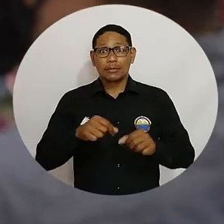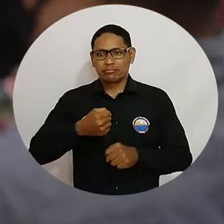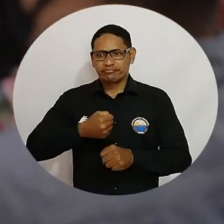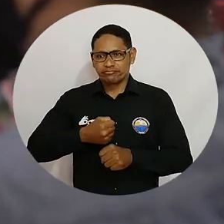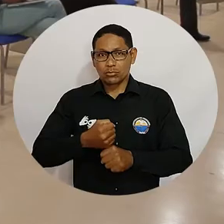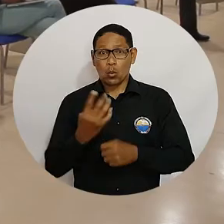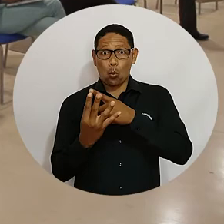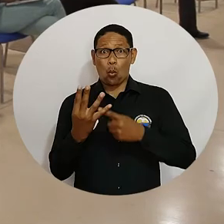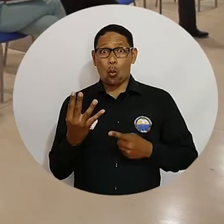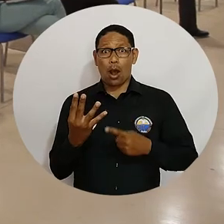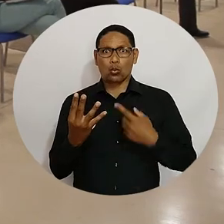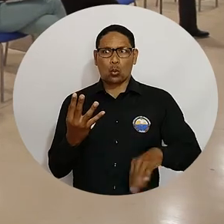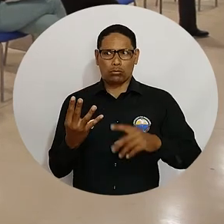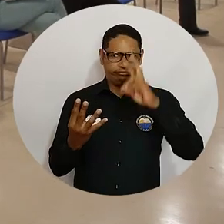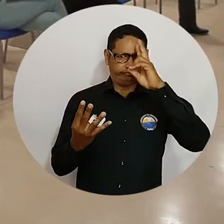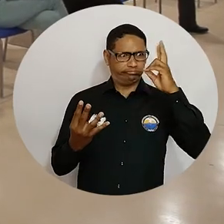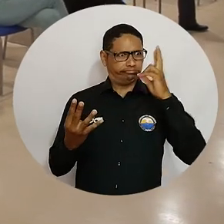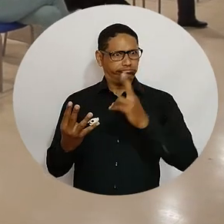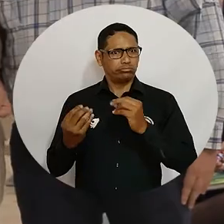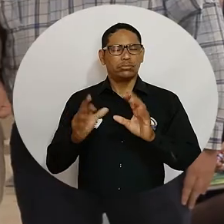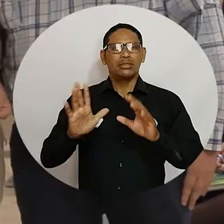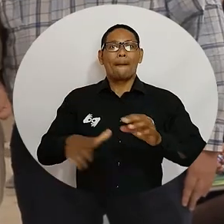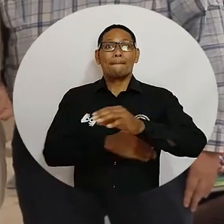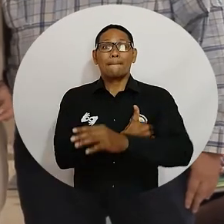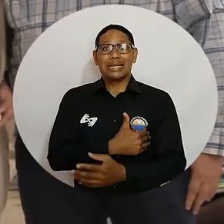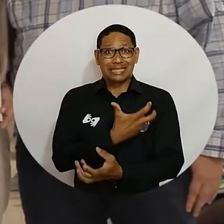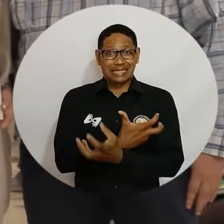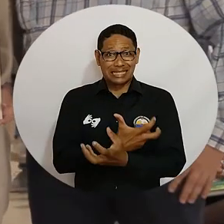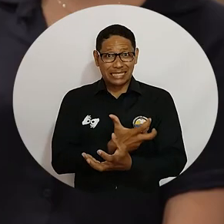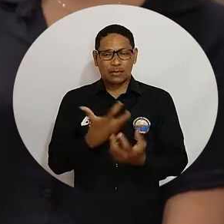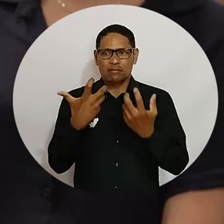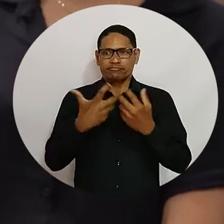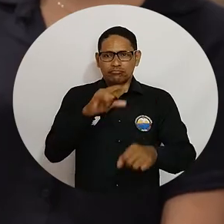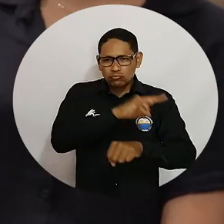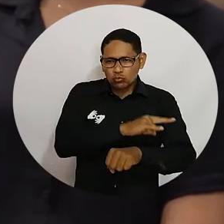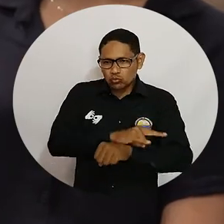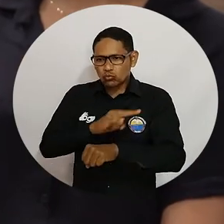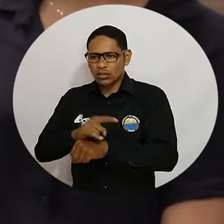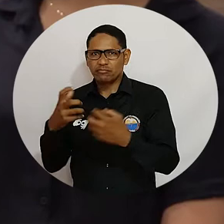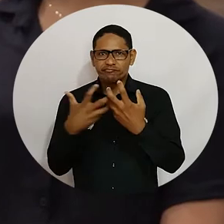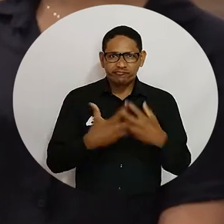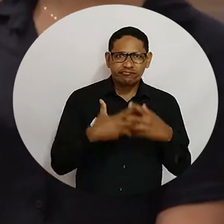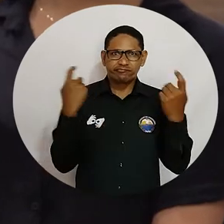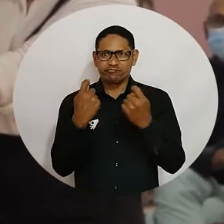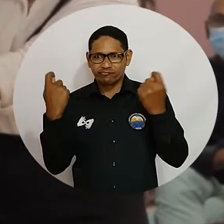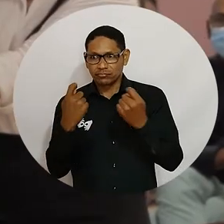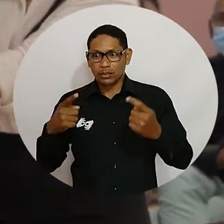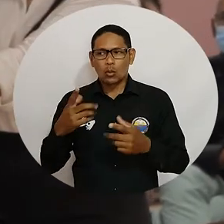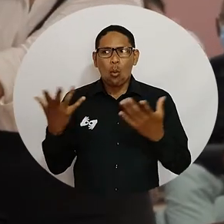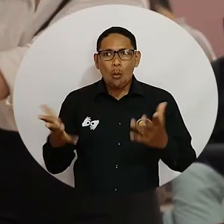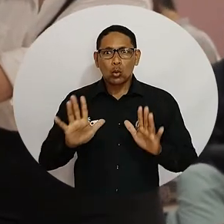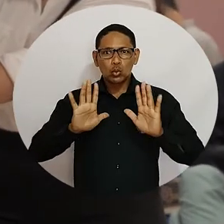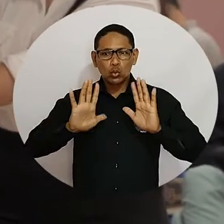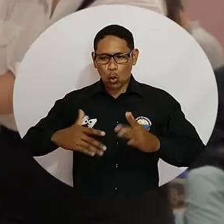se destacó el trabajo de cuatro jóvenes que presentaron ante MinCiencias y la Superintendencia de Industria y Comercio, dos propuestas estratégicas para el